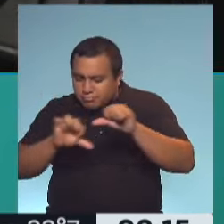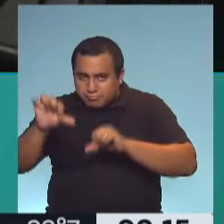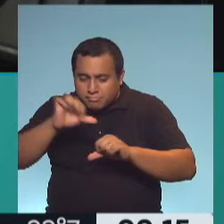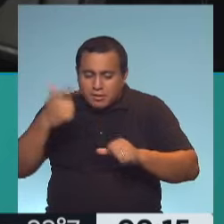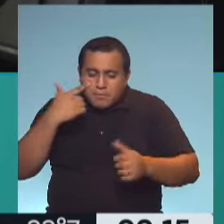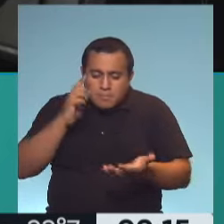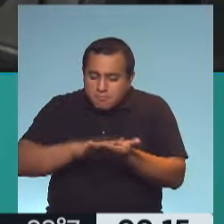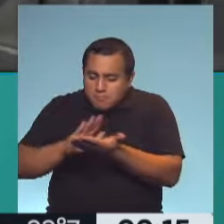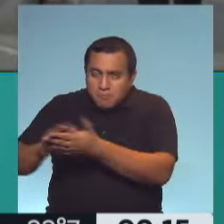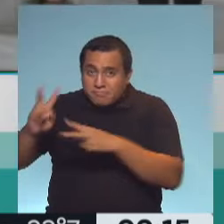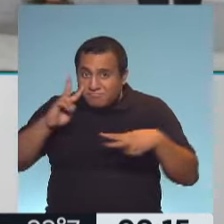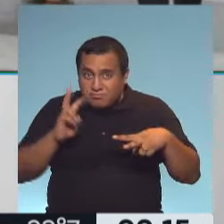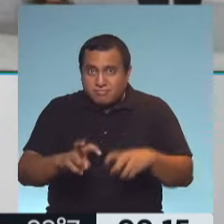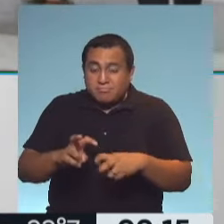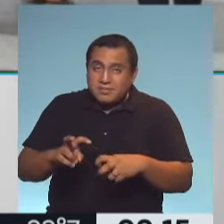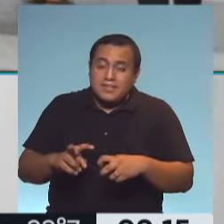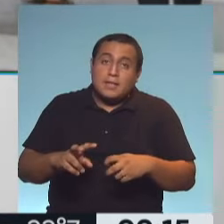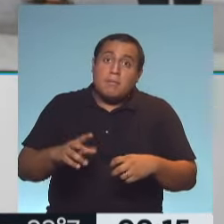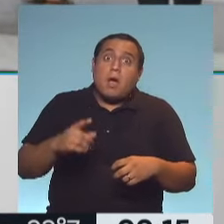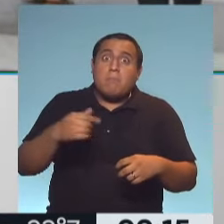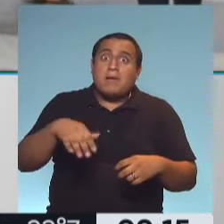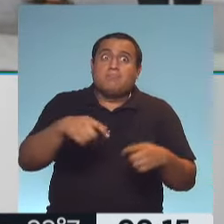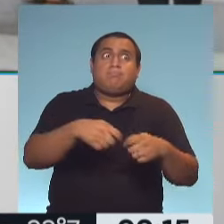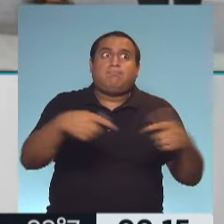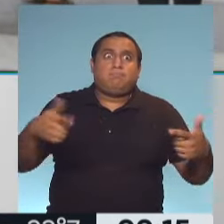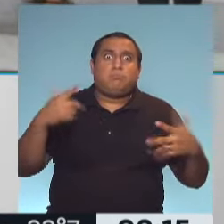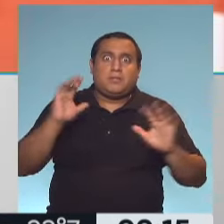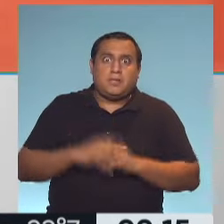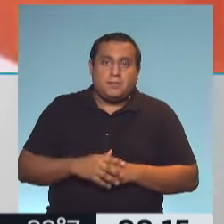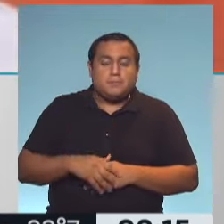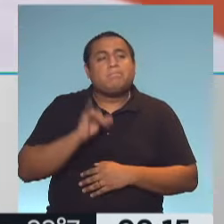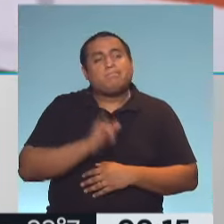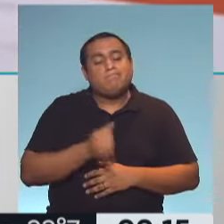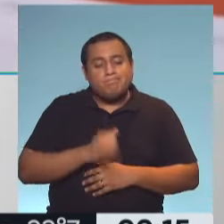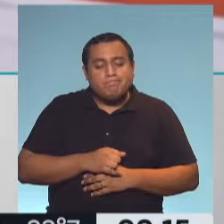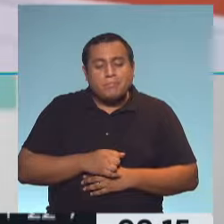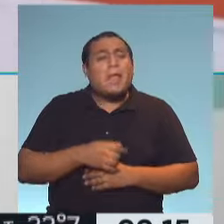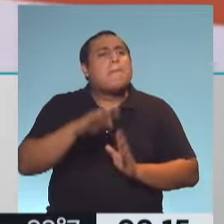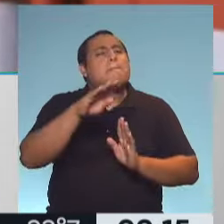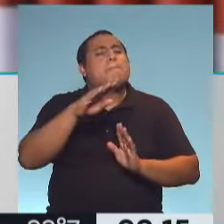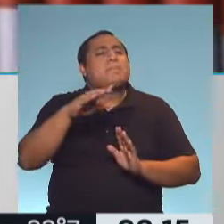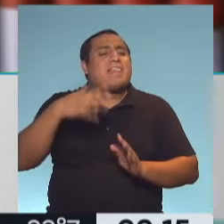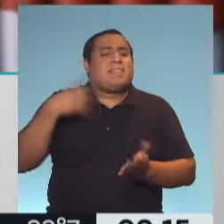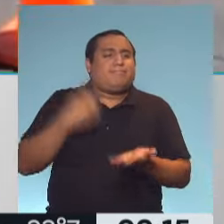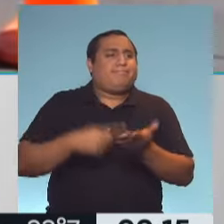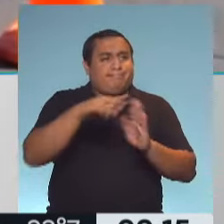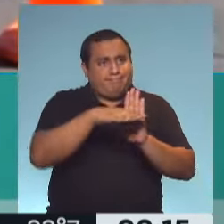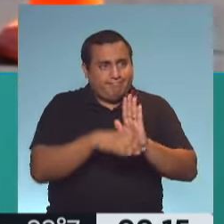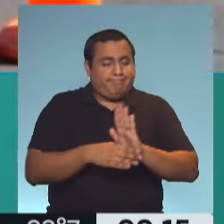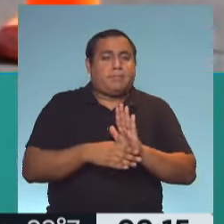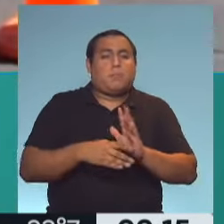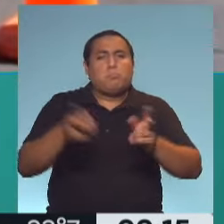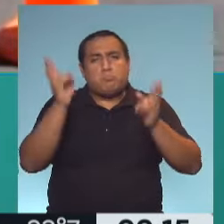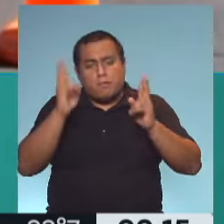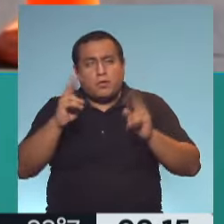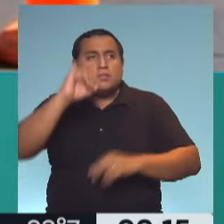y nada descarta que pueden aumentar. Me imagino que sí. ¿Cuáles son las medidas restrictivas o no? ¿O en qué regiones que